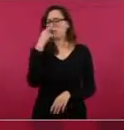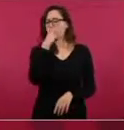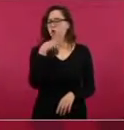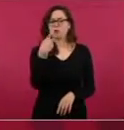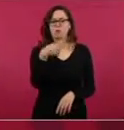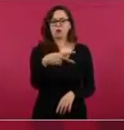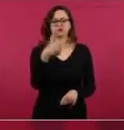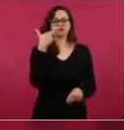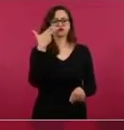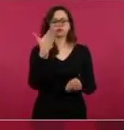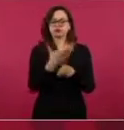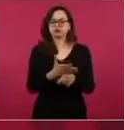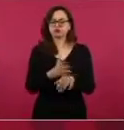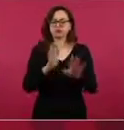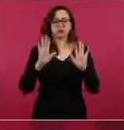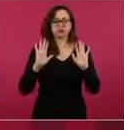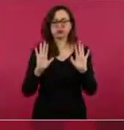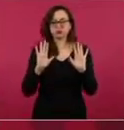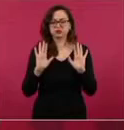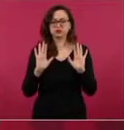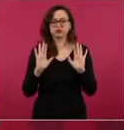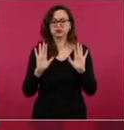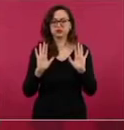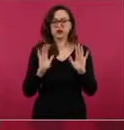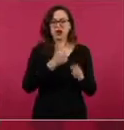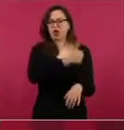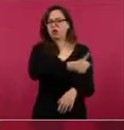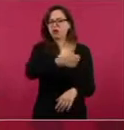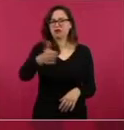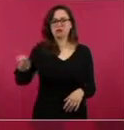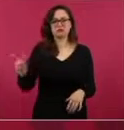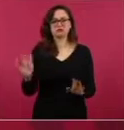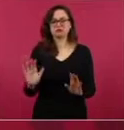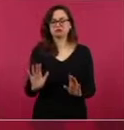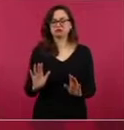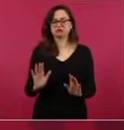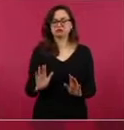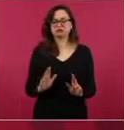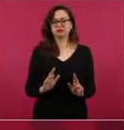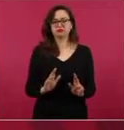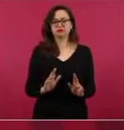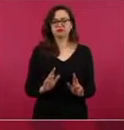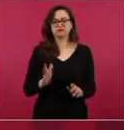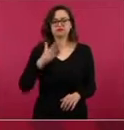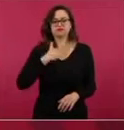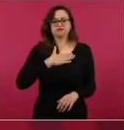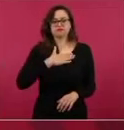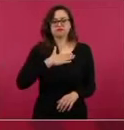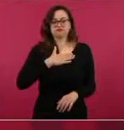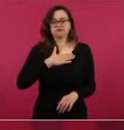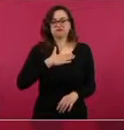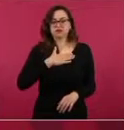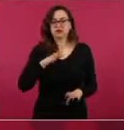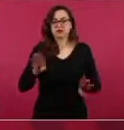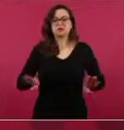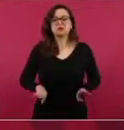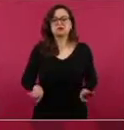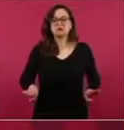nuestra postura, es garantizar la libertad,